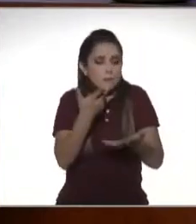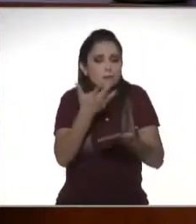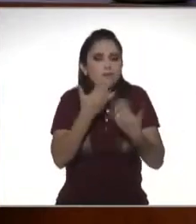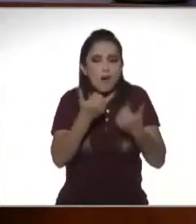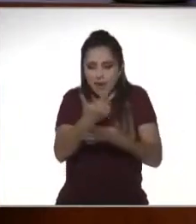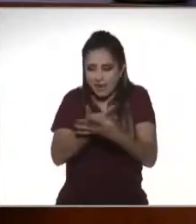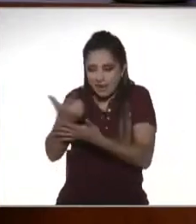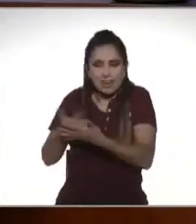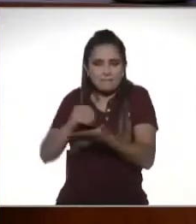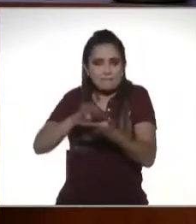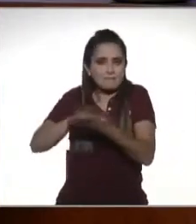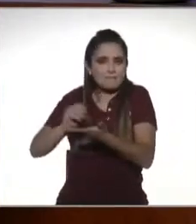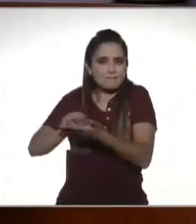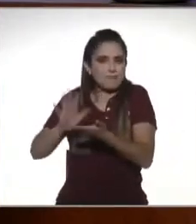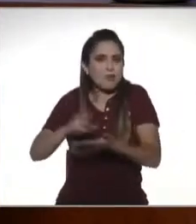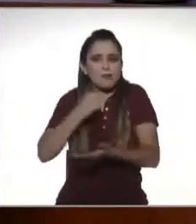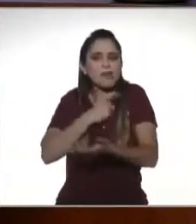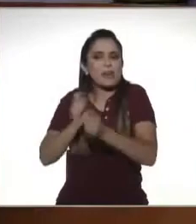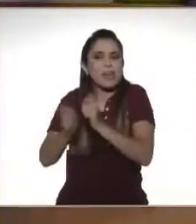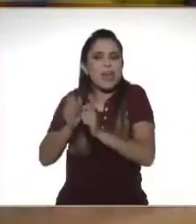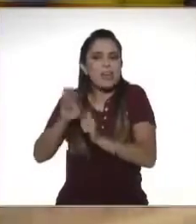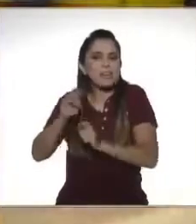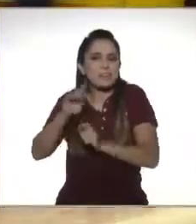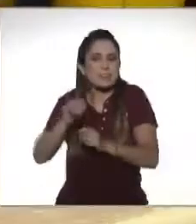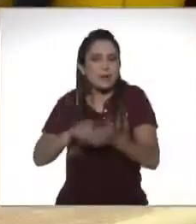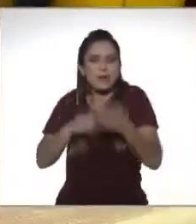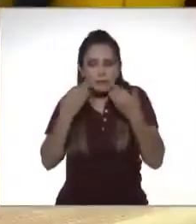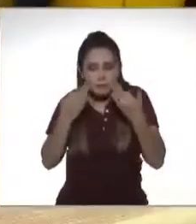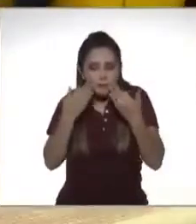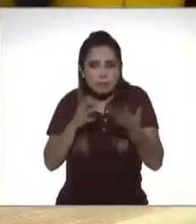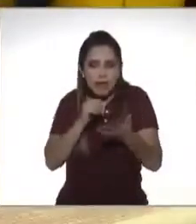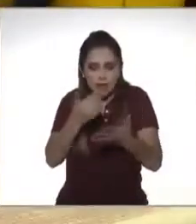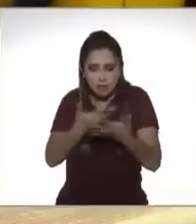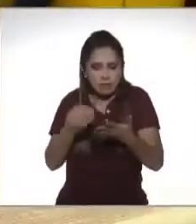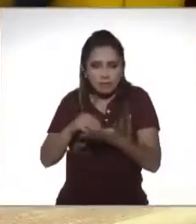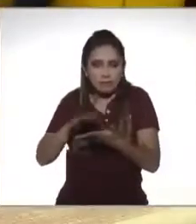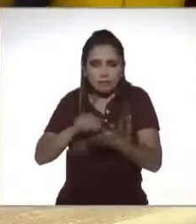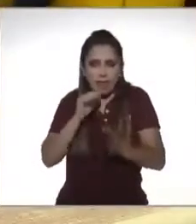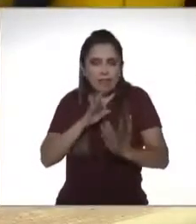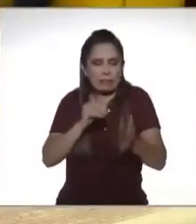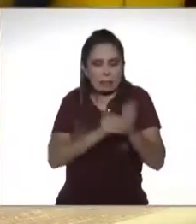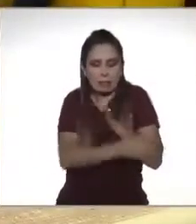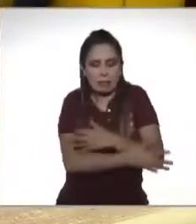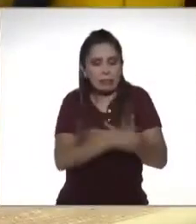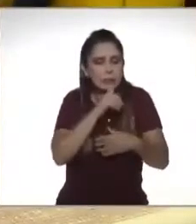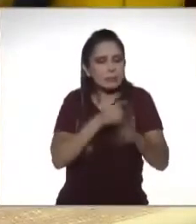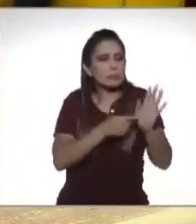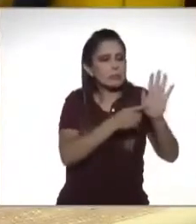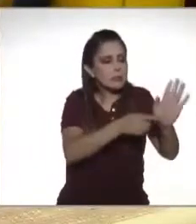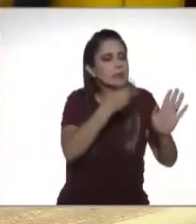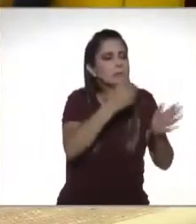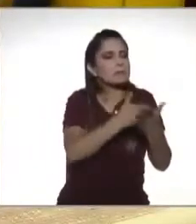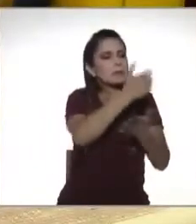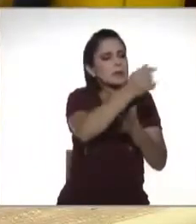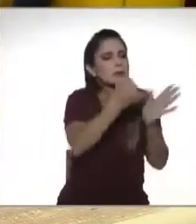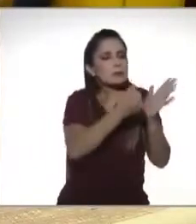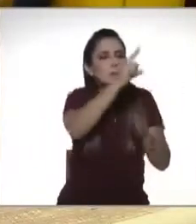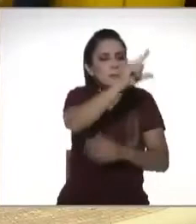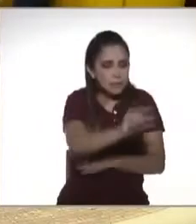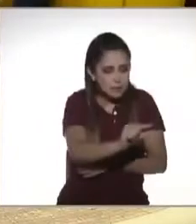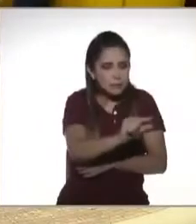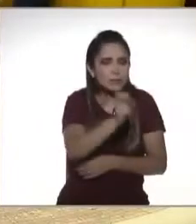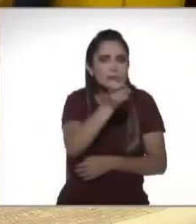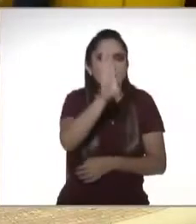de dónde los recibí eso estaríamos hablando de un tema de evasión ¿no? porque finalmente lo que está buscando es